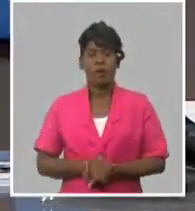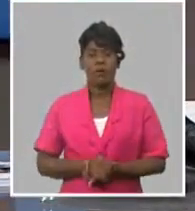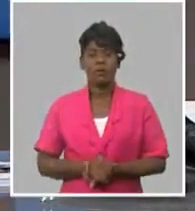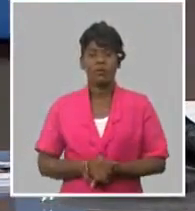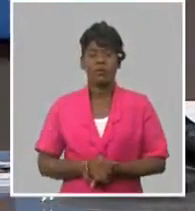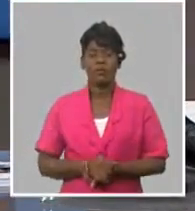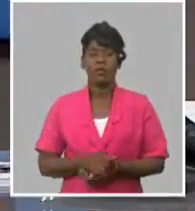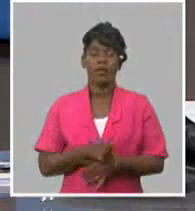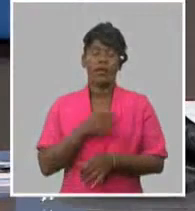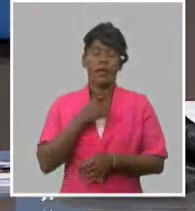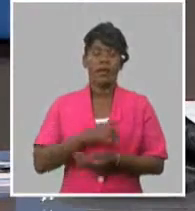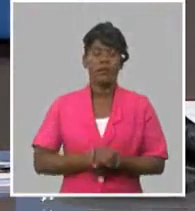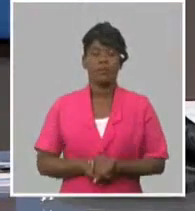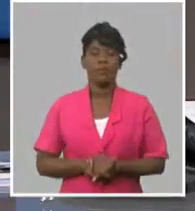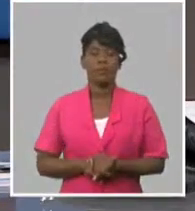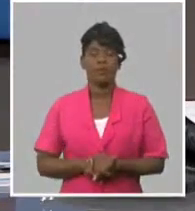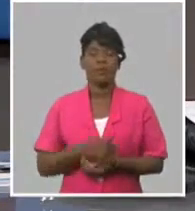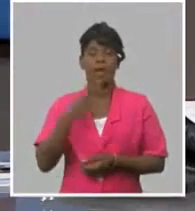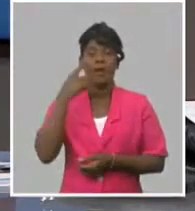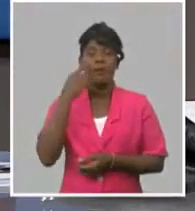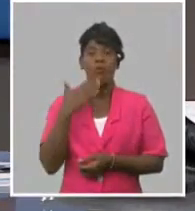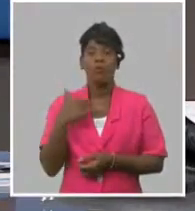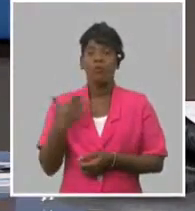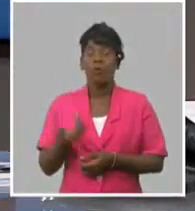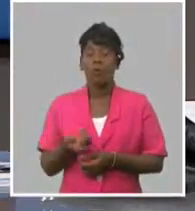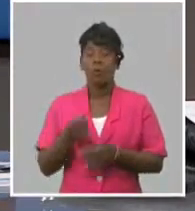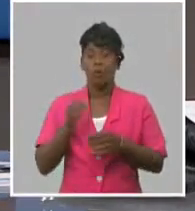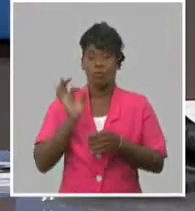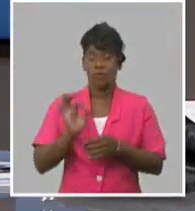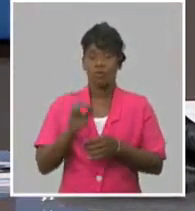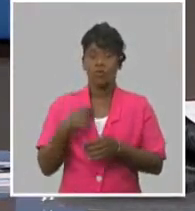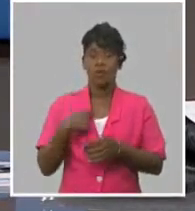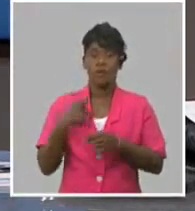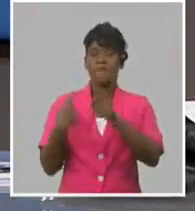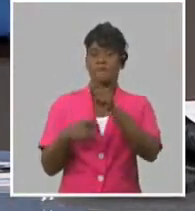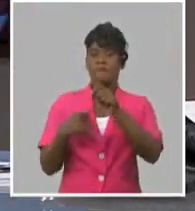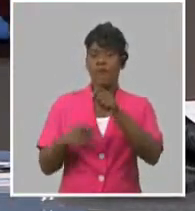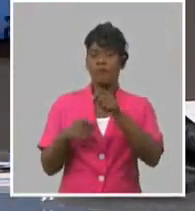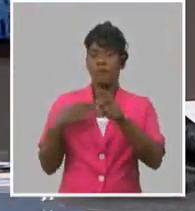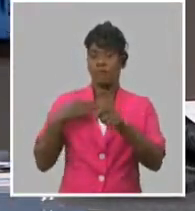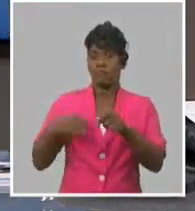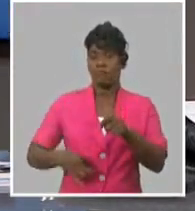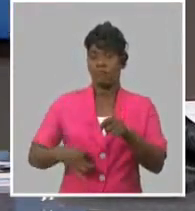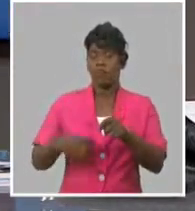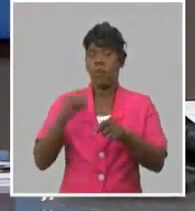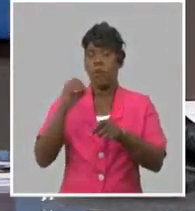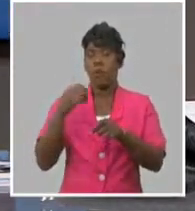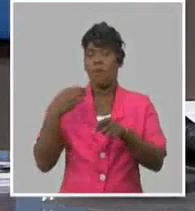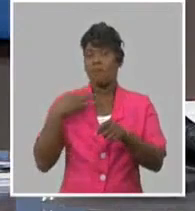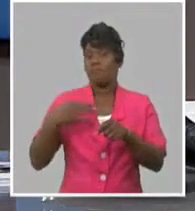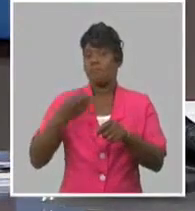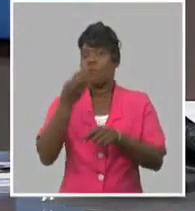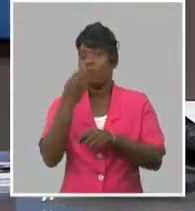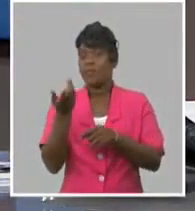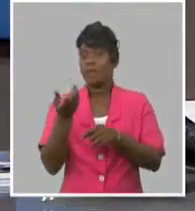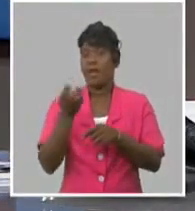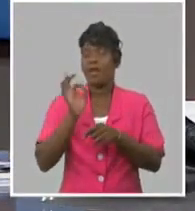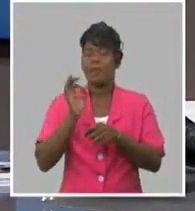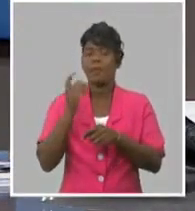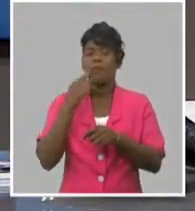deformaciones en la formación de los precios. Nosotros tenemos un sistema de precios que no da señales claras